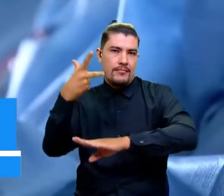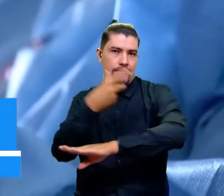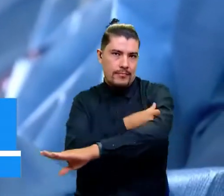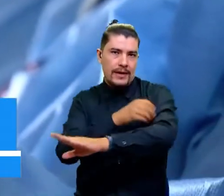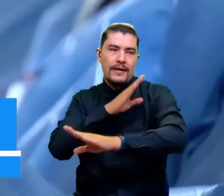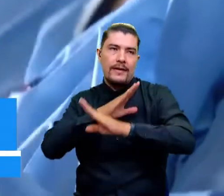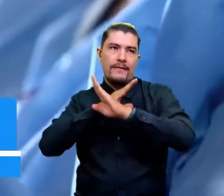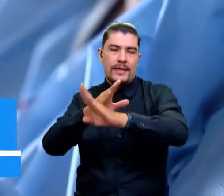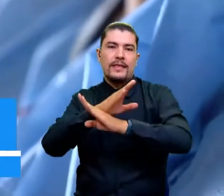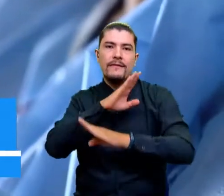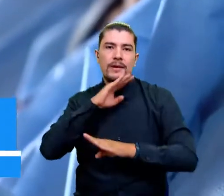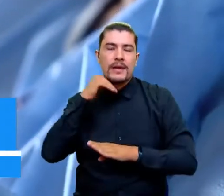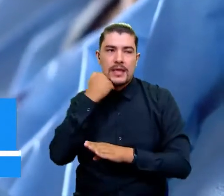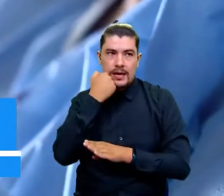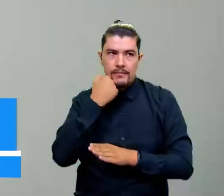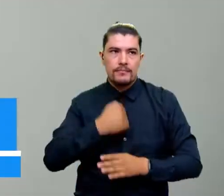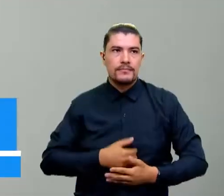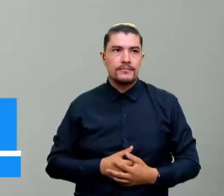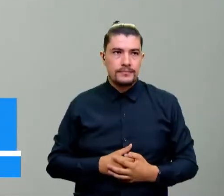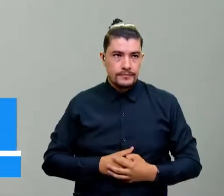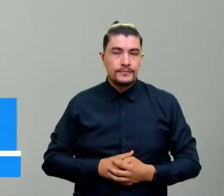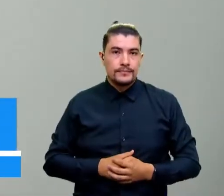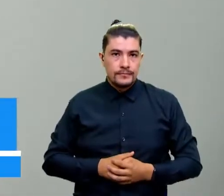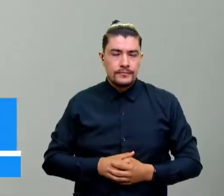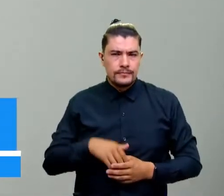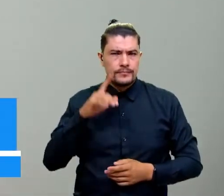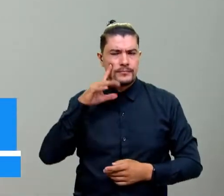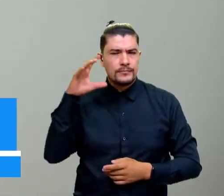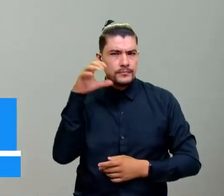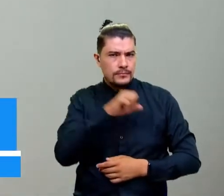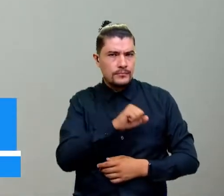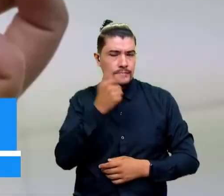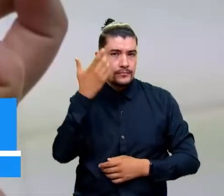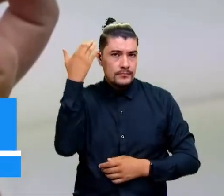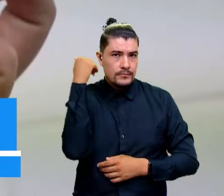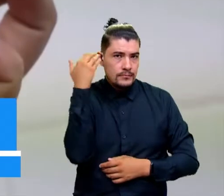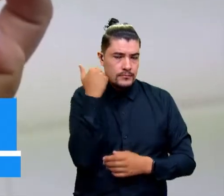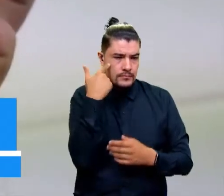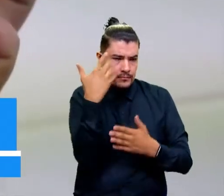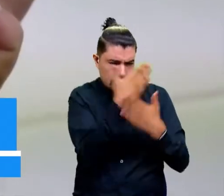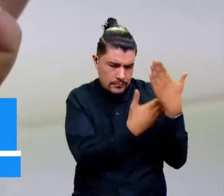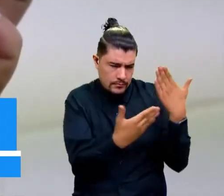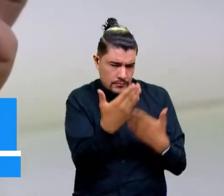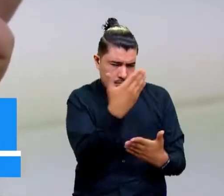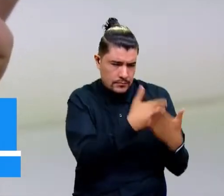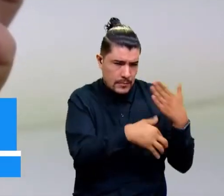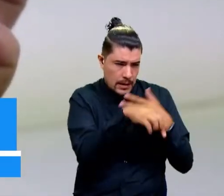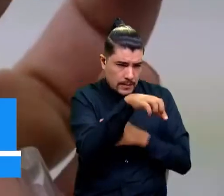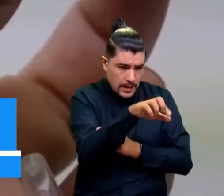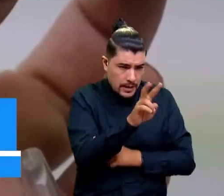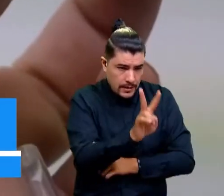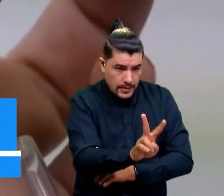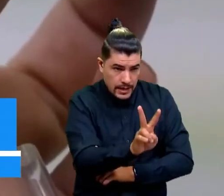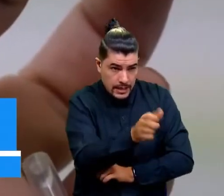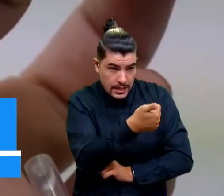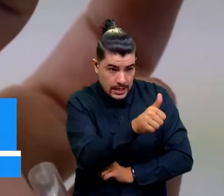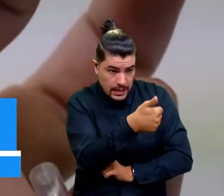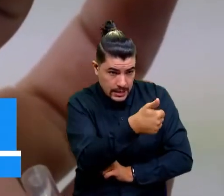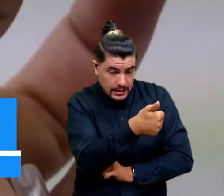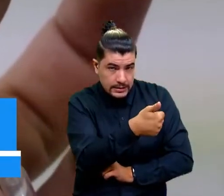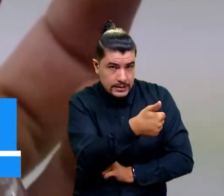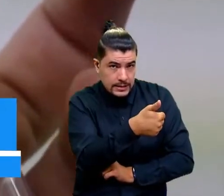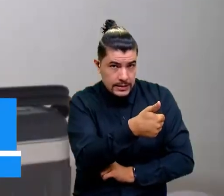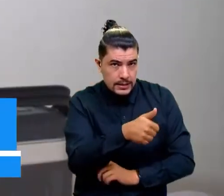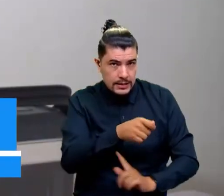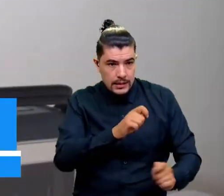en tanto que se ha visto en el curso epidemiológico de los últimos años un desplazamiento de las variantes y serotipos